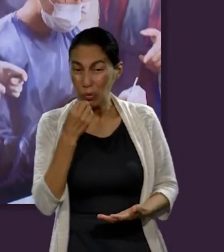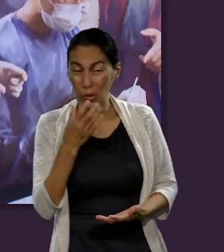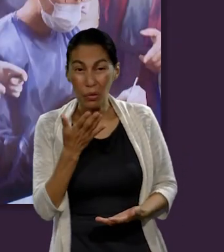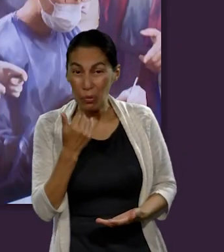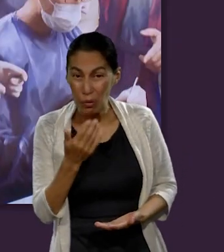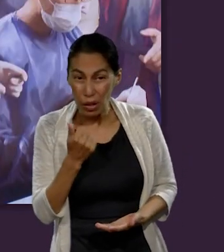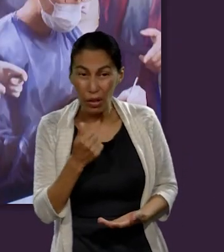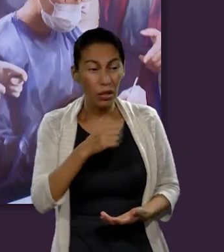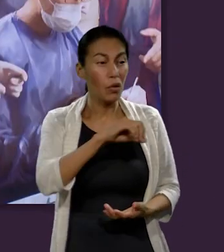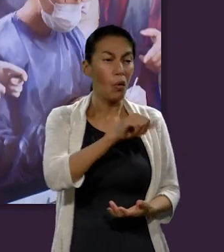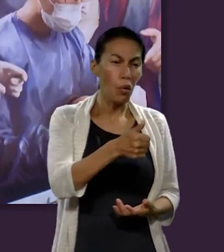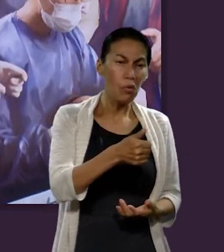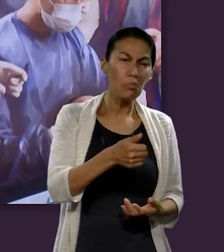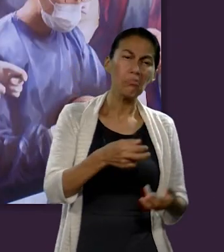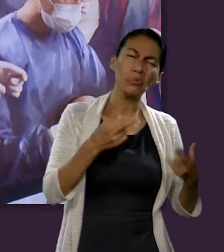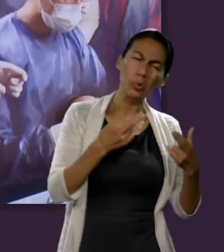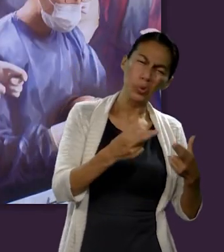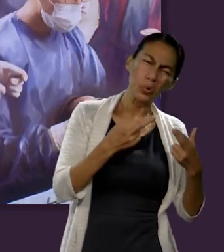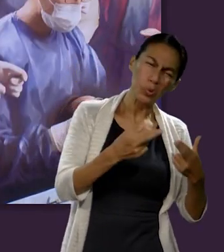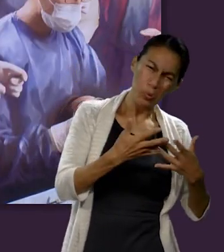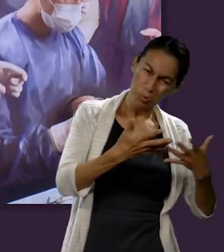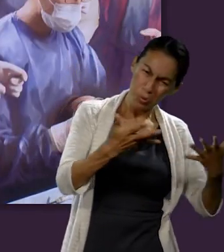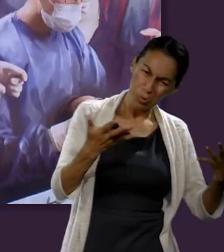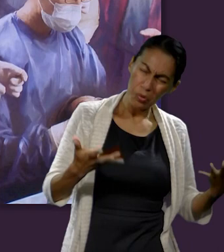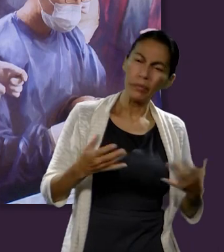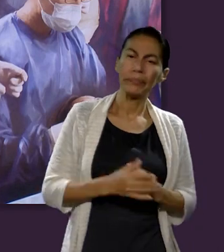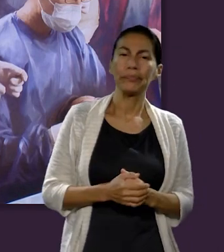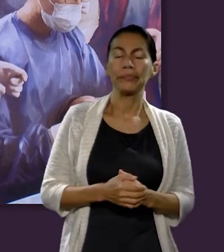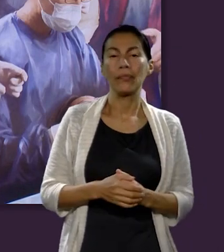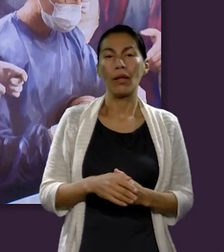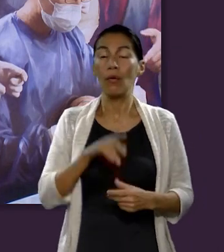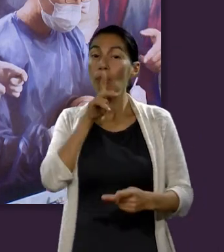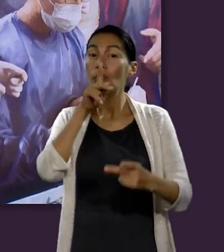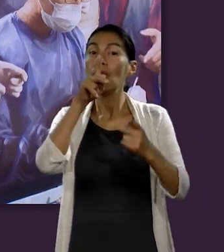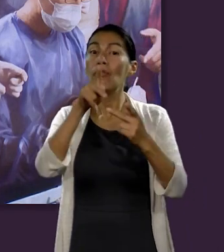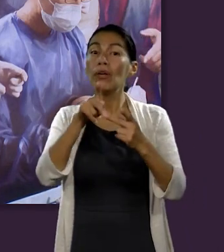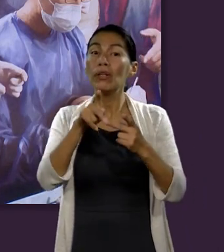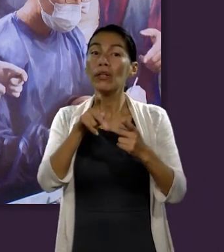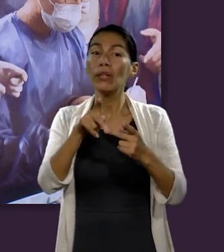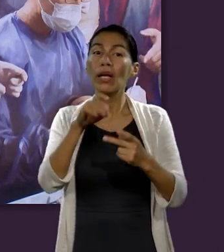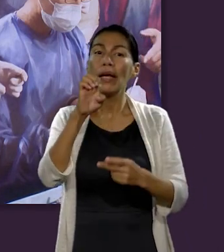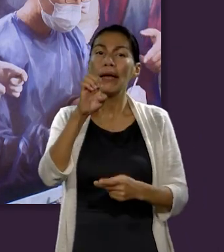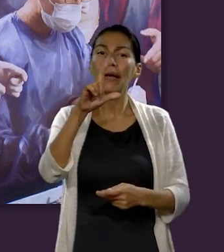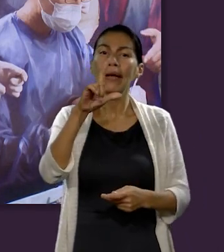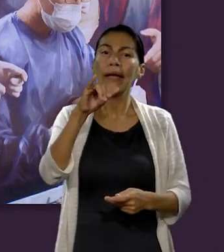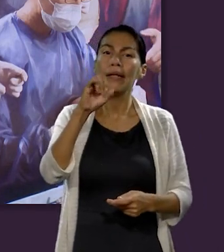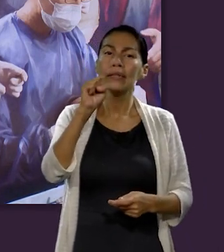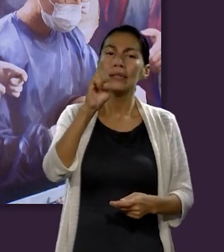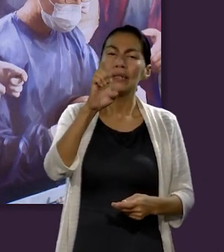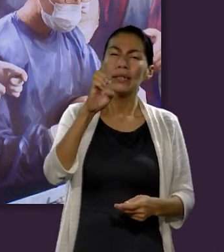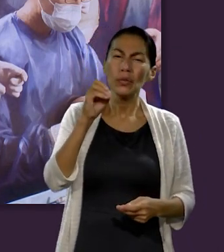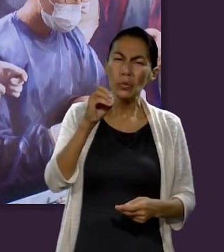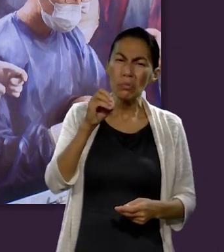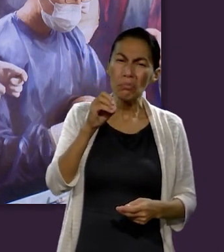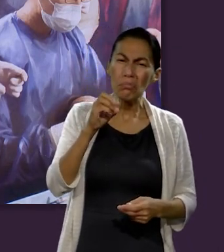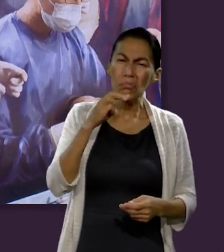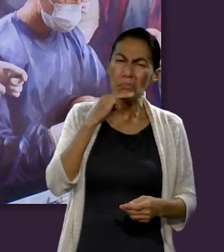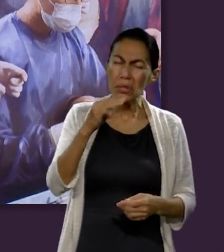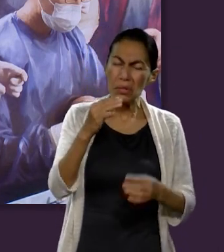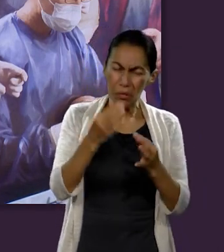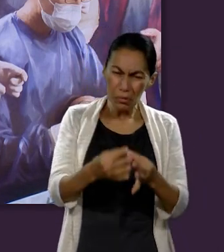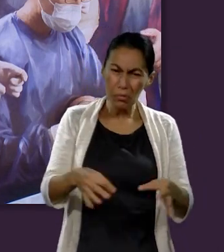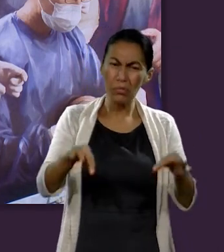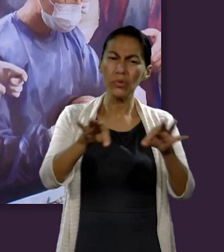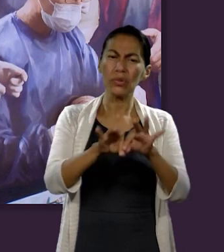otro en tiempo de prosperidad. Pero cuando el profeta Eliseo tenía un mensaje muy importante